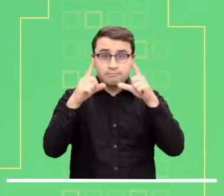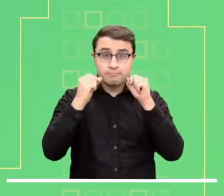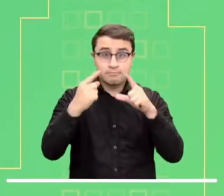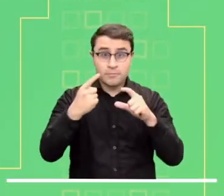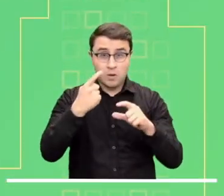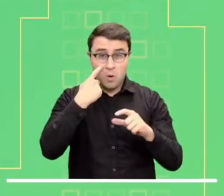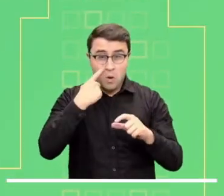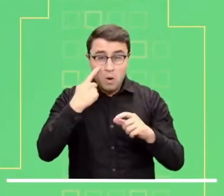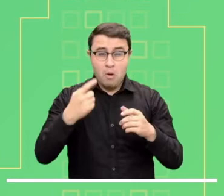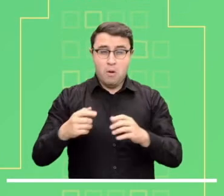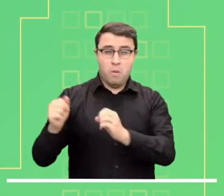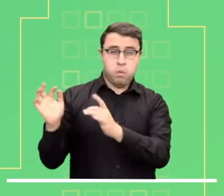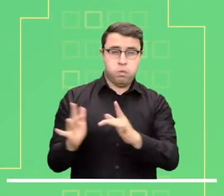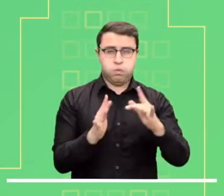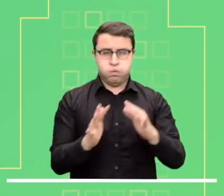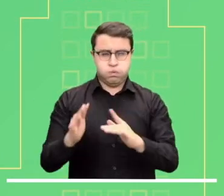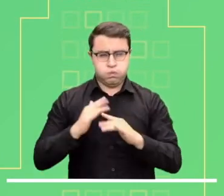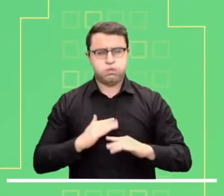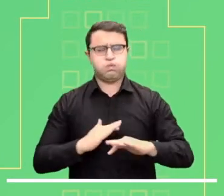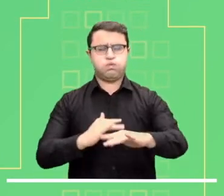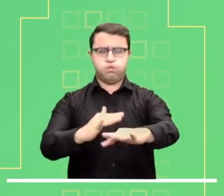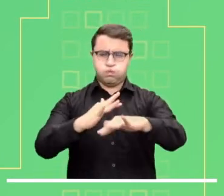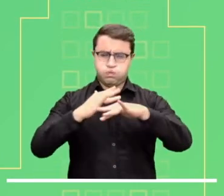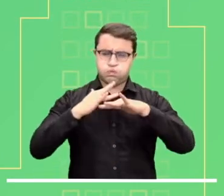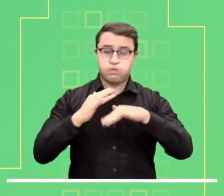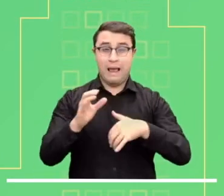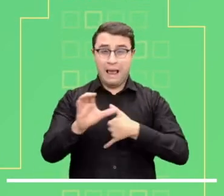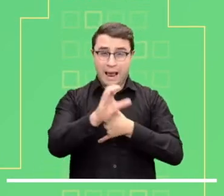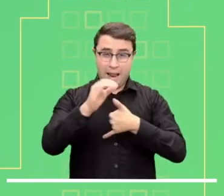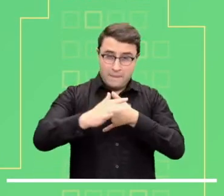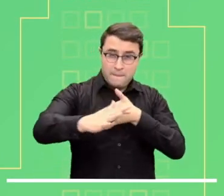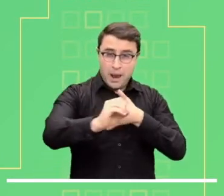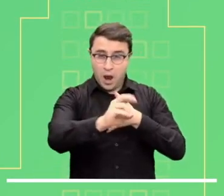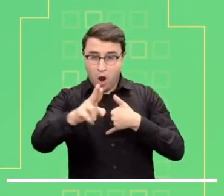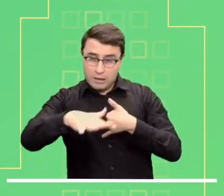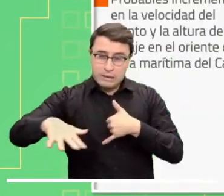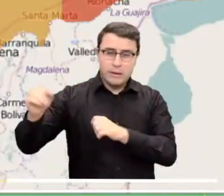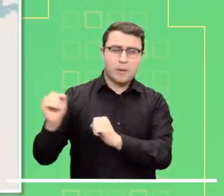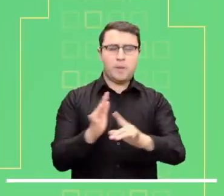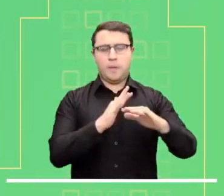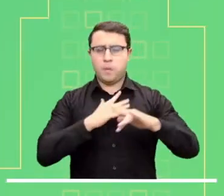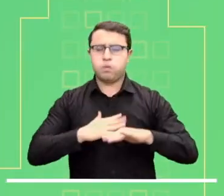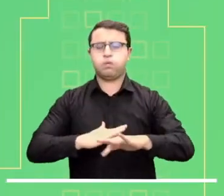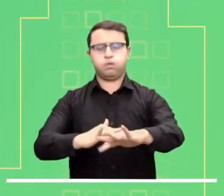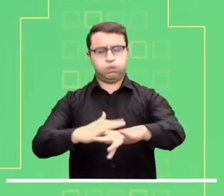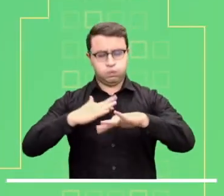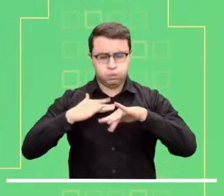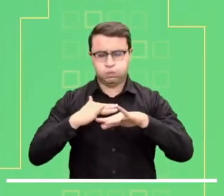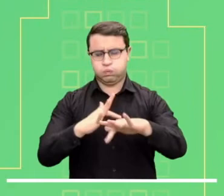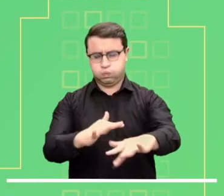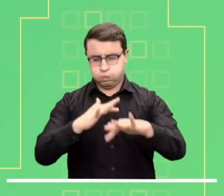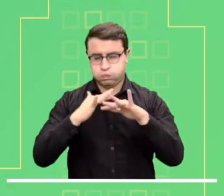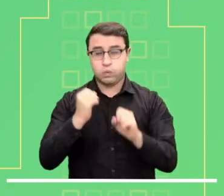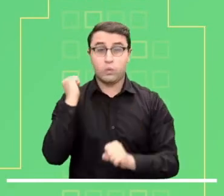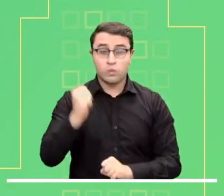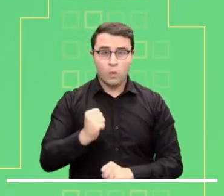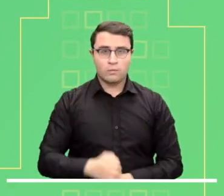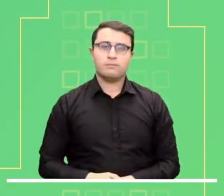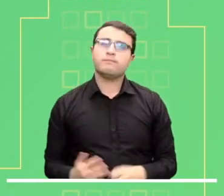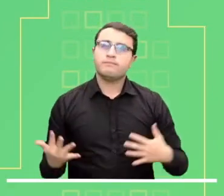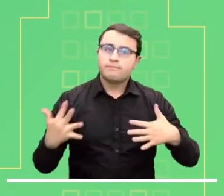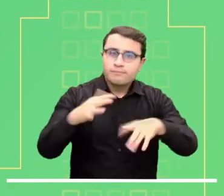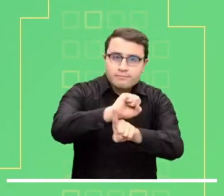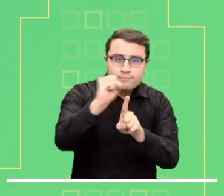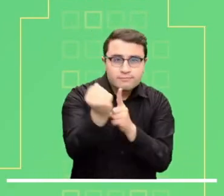deslizamientos de tierra en Chocó, Casanare y Antioquia. Alerta naranja por probables incrementos en la